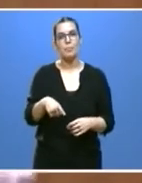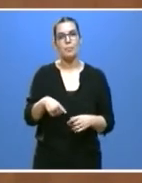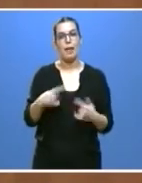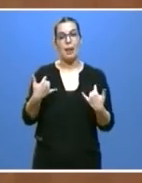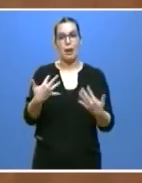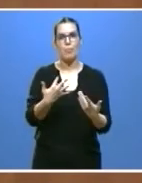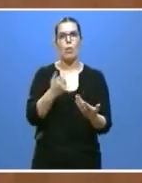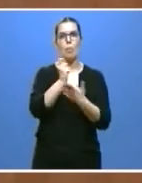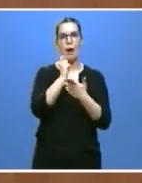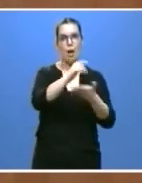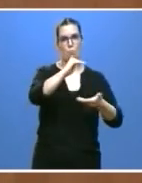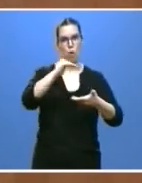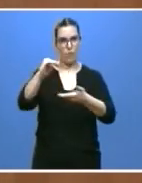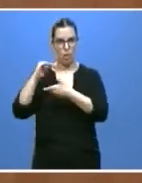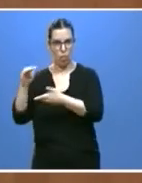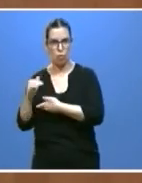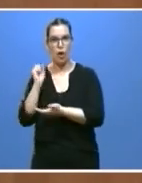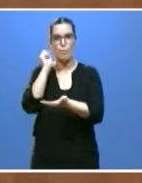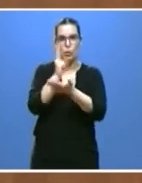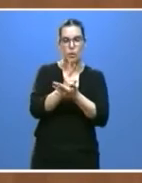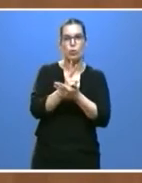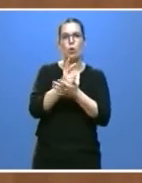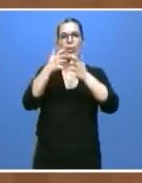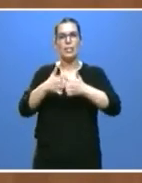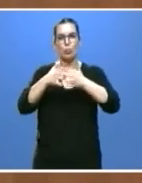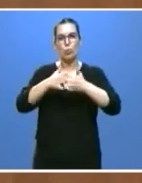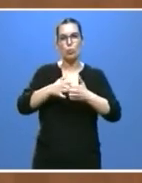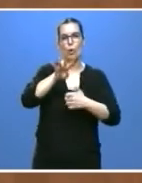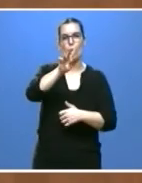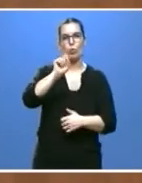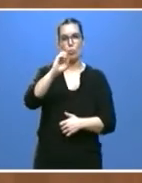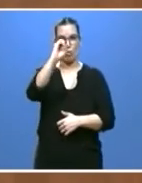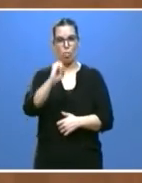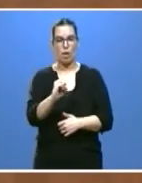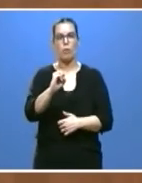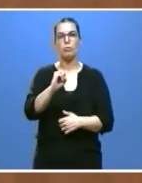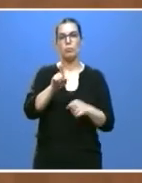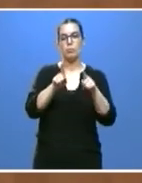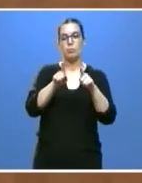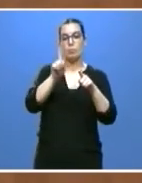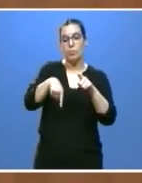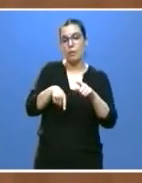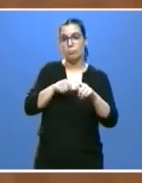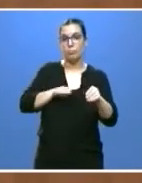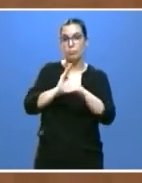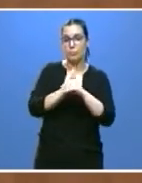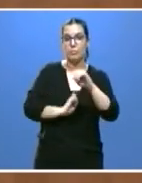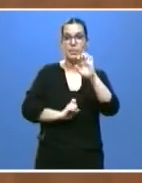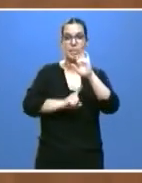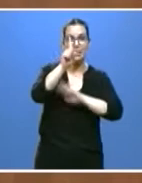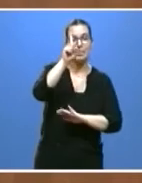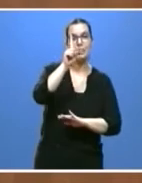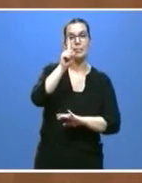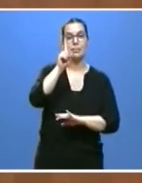proveedores, apostando por la industria 4.0, con la investigación, el desarrollo y la innovación como ejes